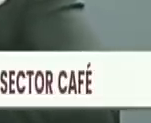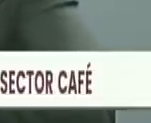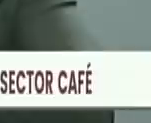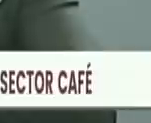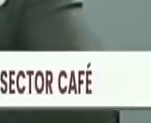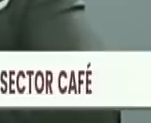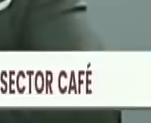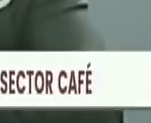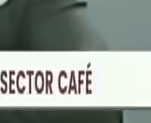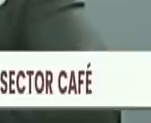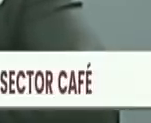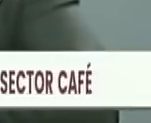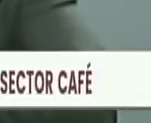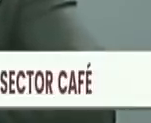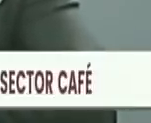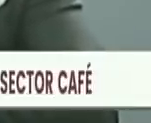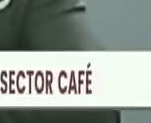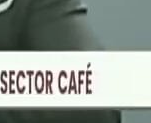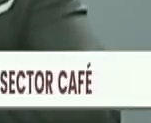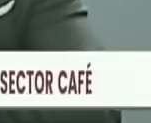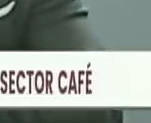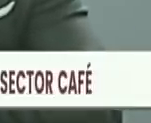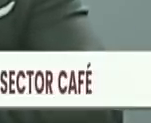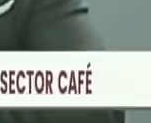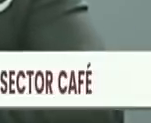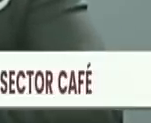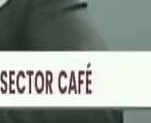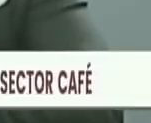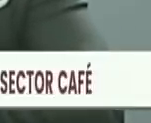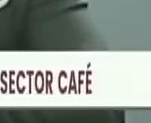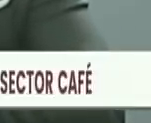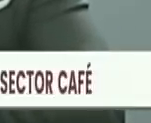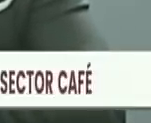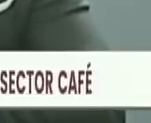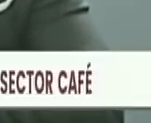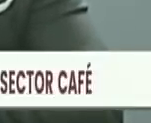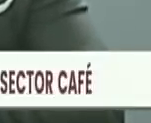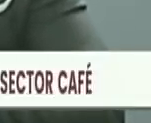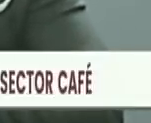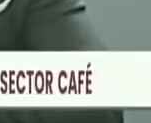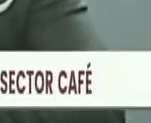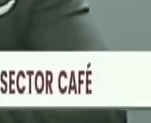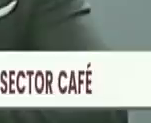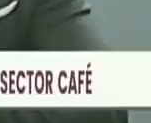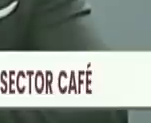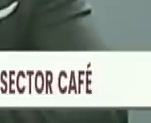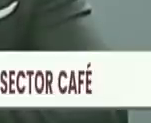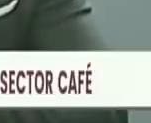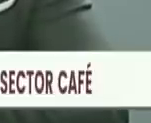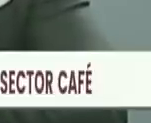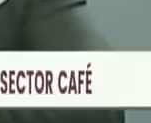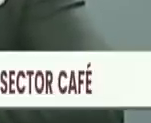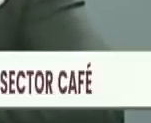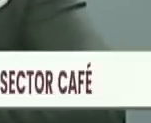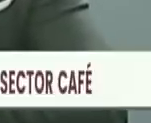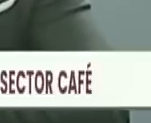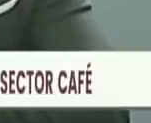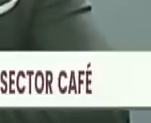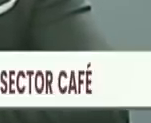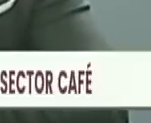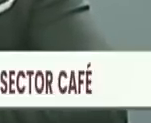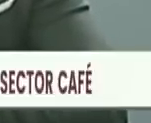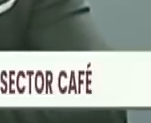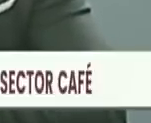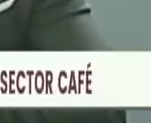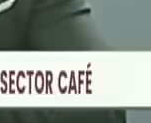traer materias primas y transformar bajo la capacidad instalada que ya comentaba. También es